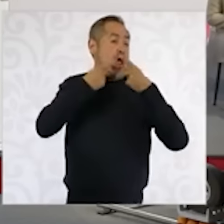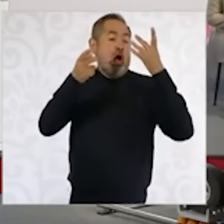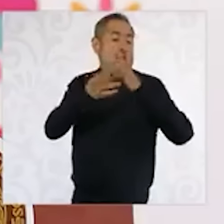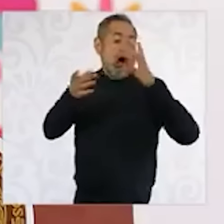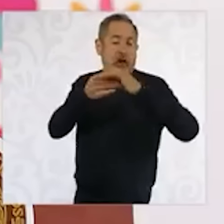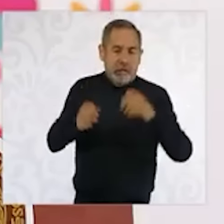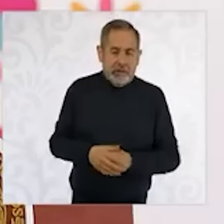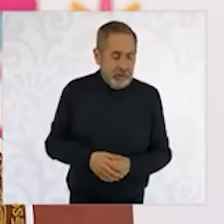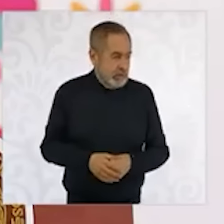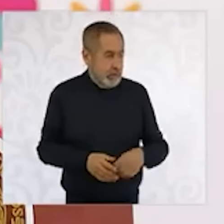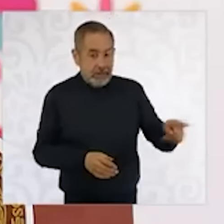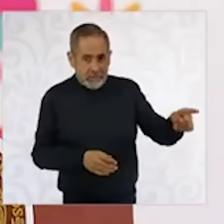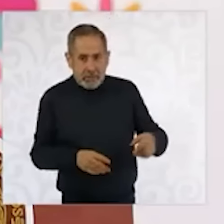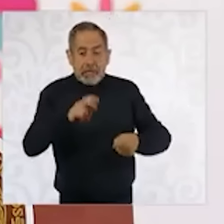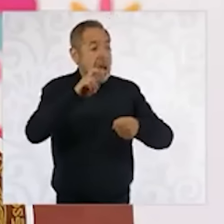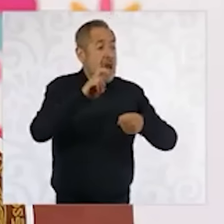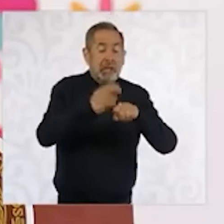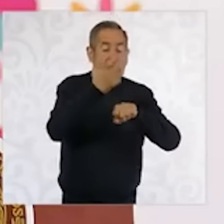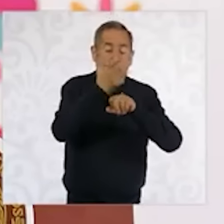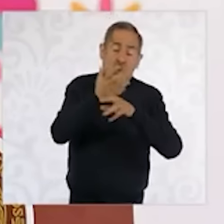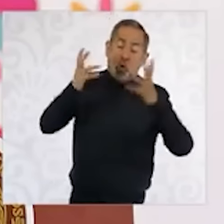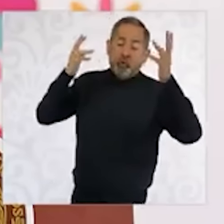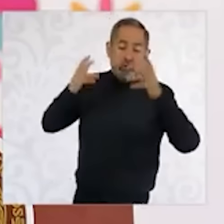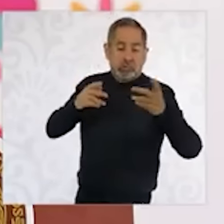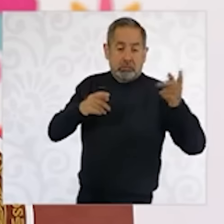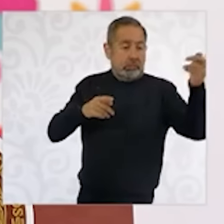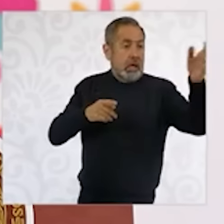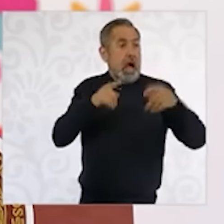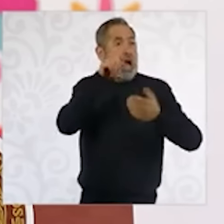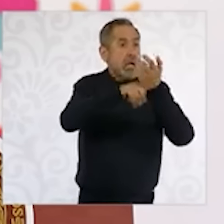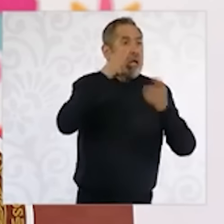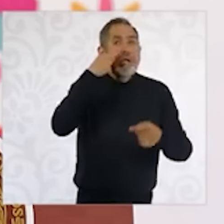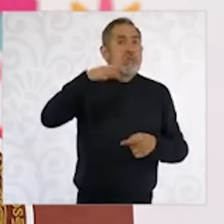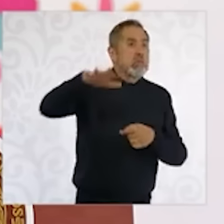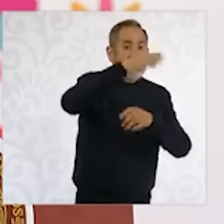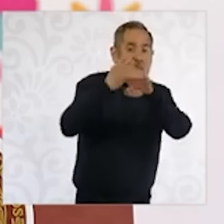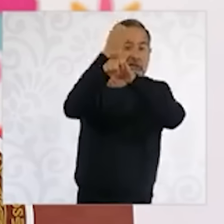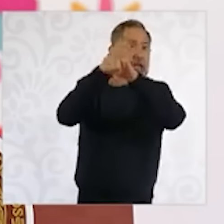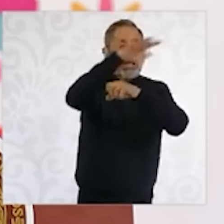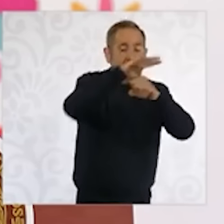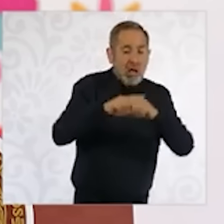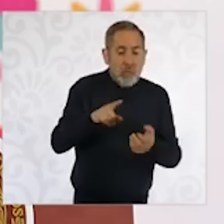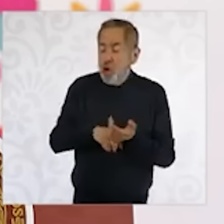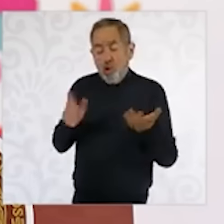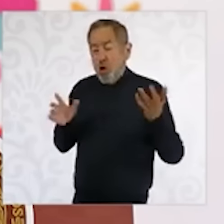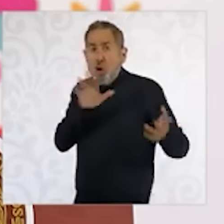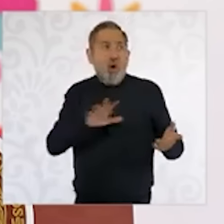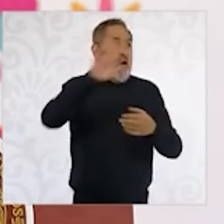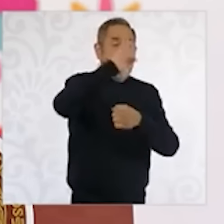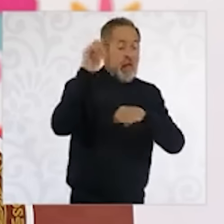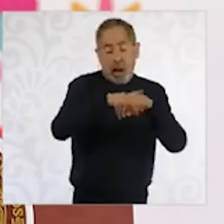Incluso en Estados Unidos, donde esto ocurre a nivel estatal y local, pero nunca a nivel